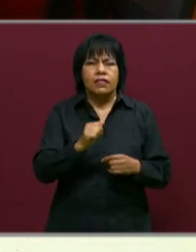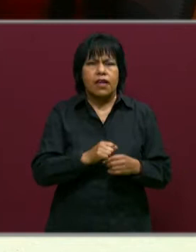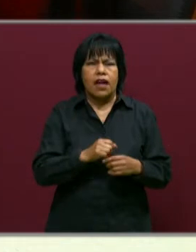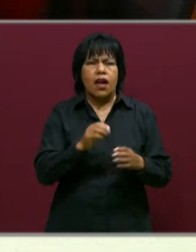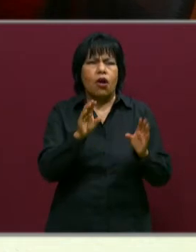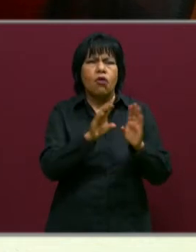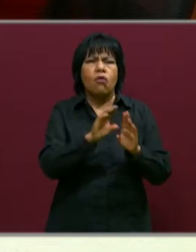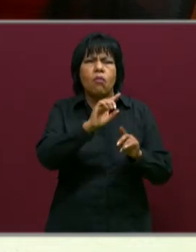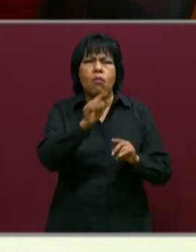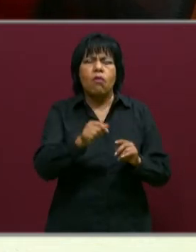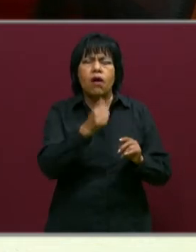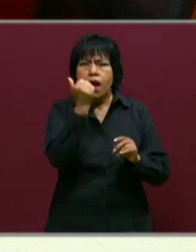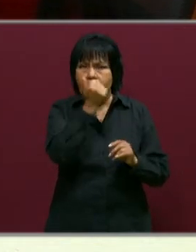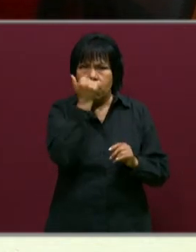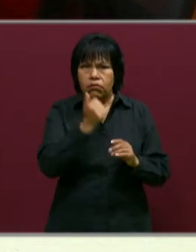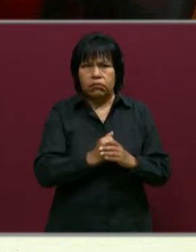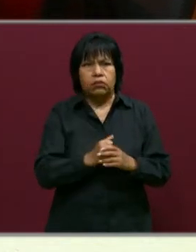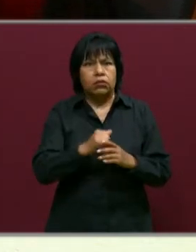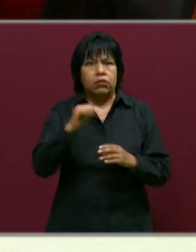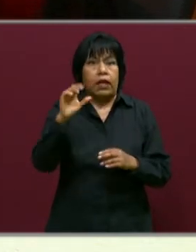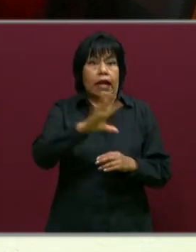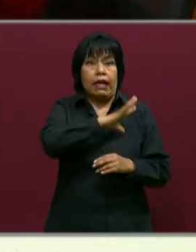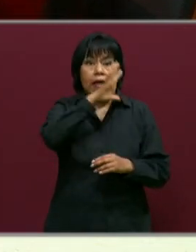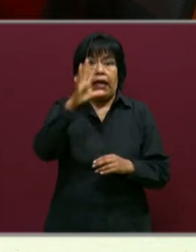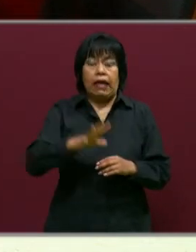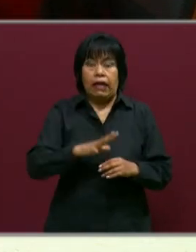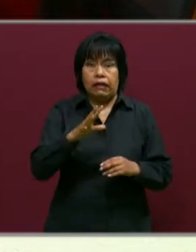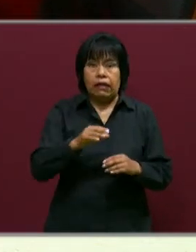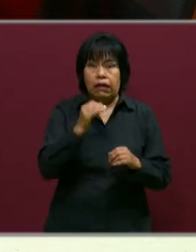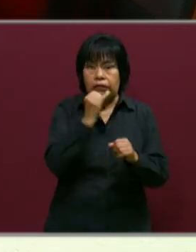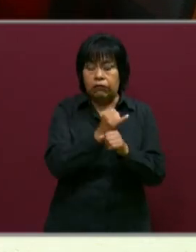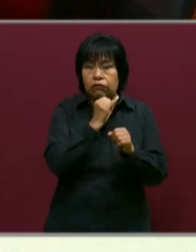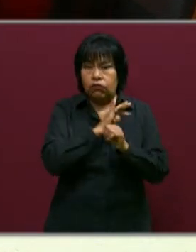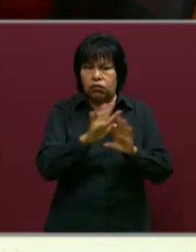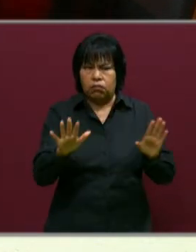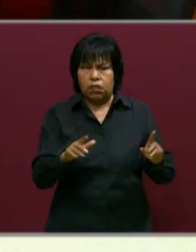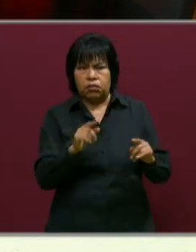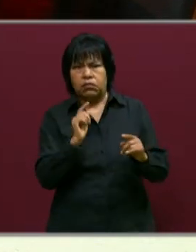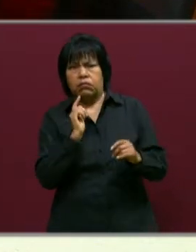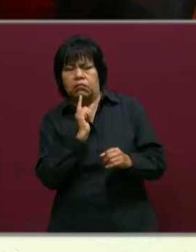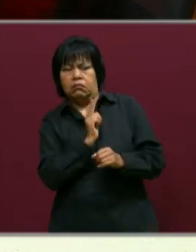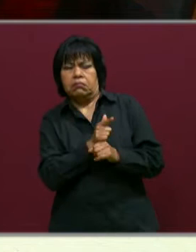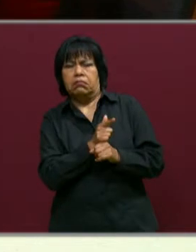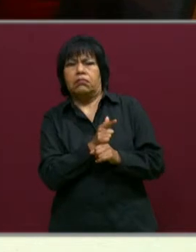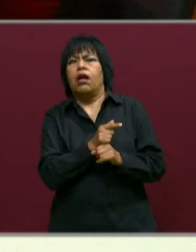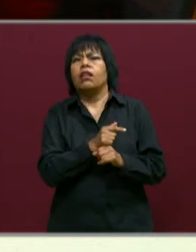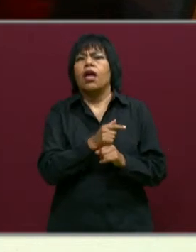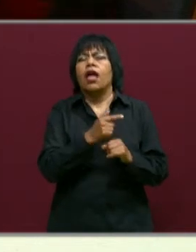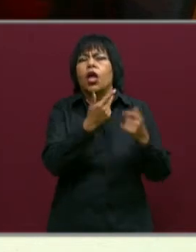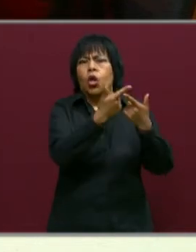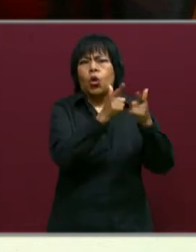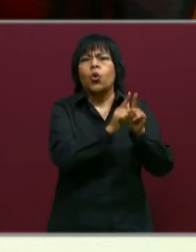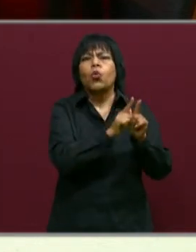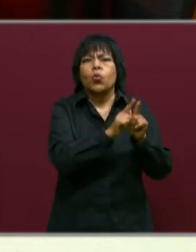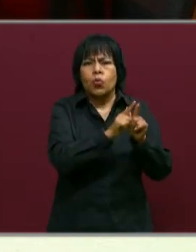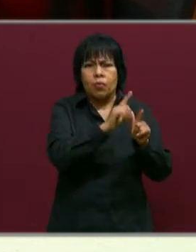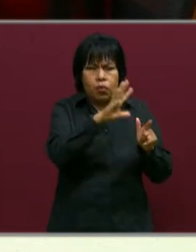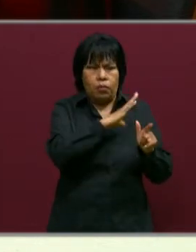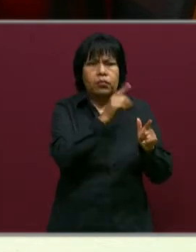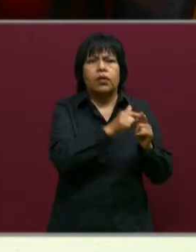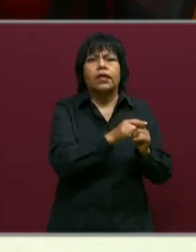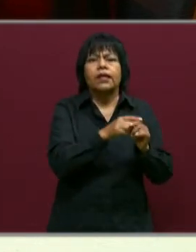nos van a dar un panorama, nos van a dar una información tanto general del grupo como de